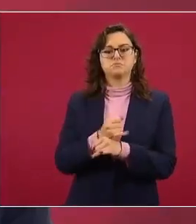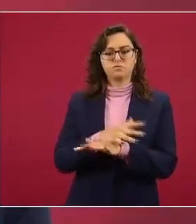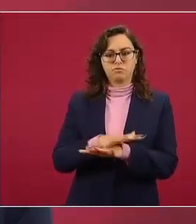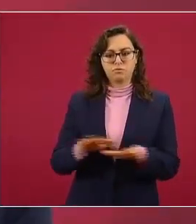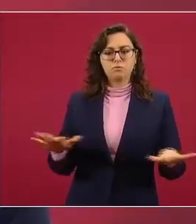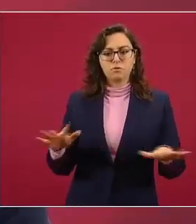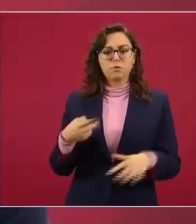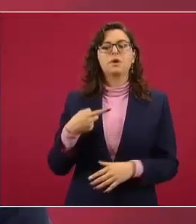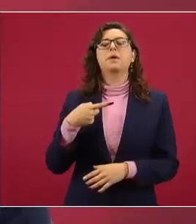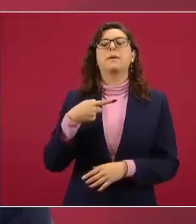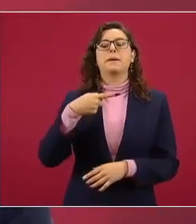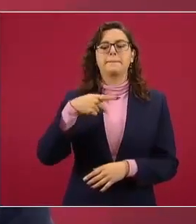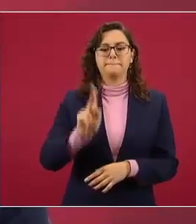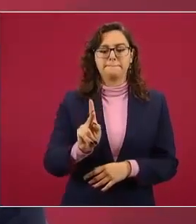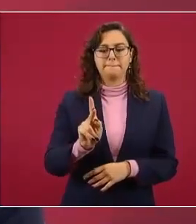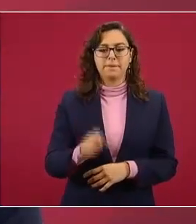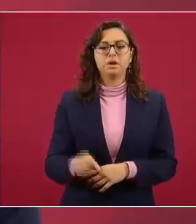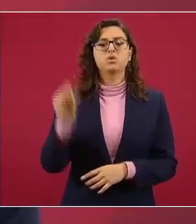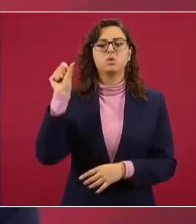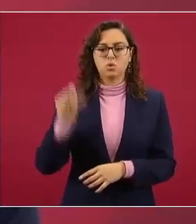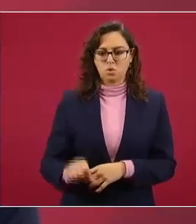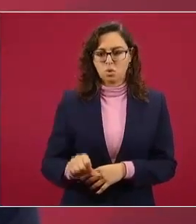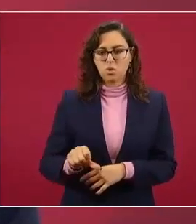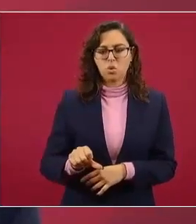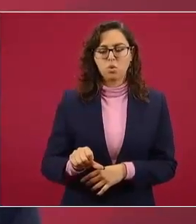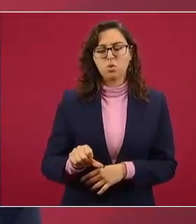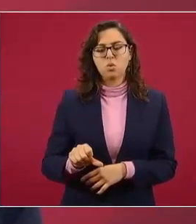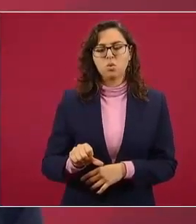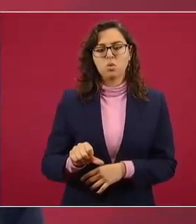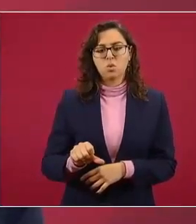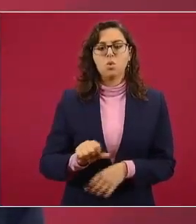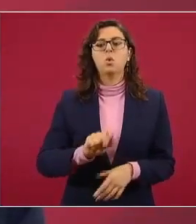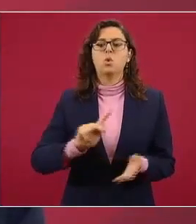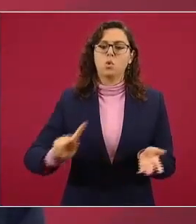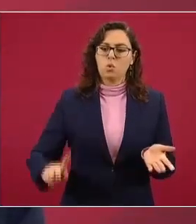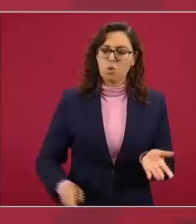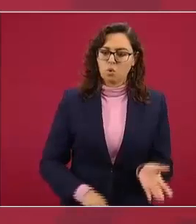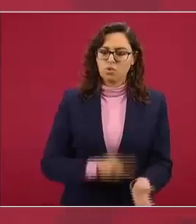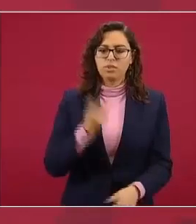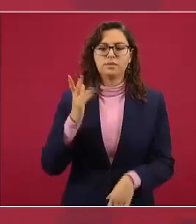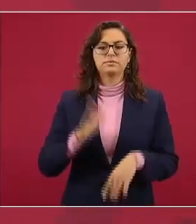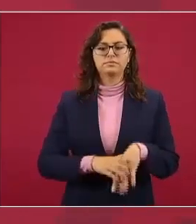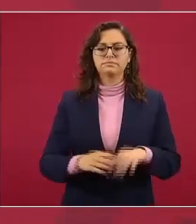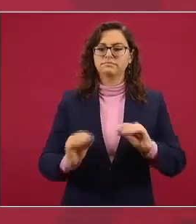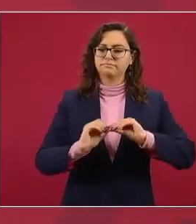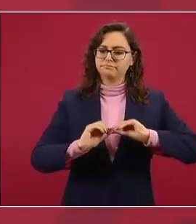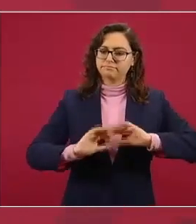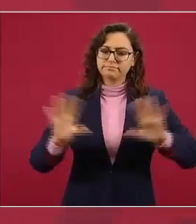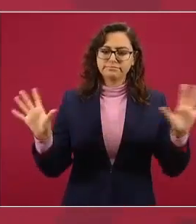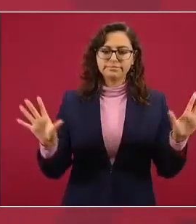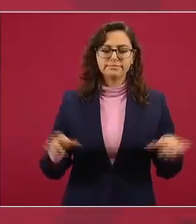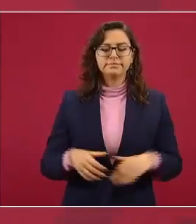queremos que quede completamente claro